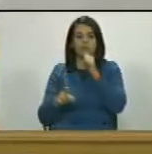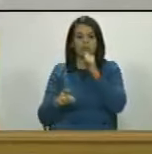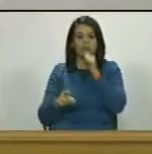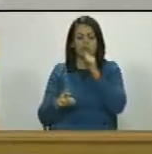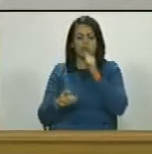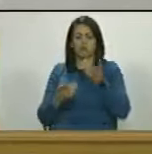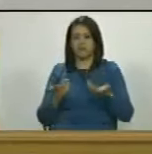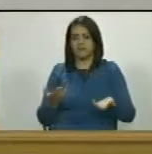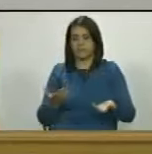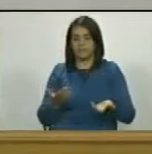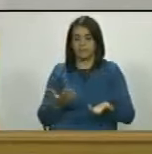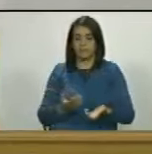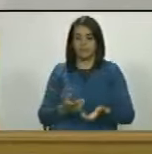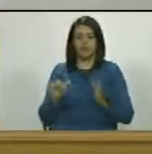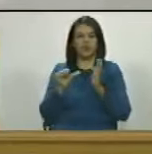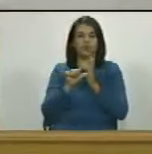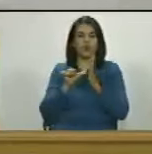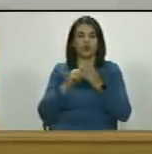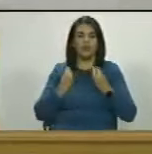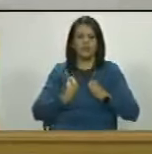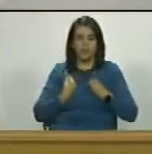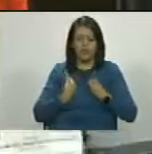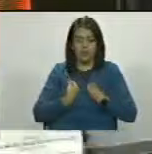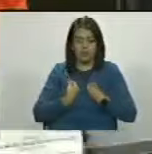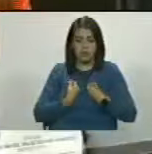¿quién? ¿dónde vive?